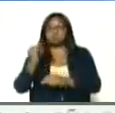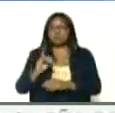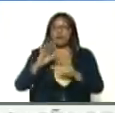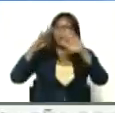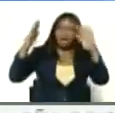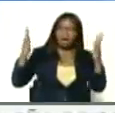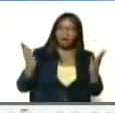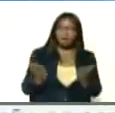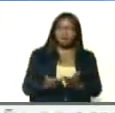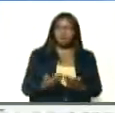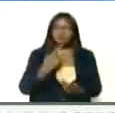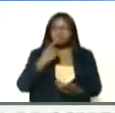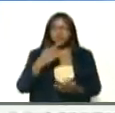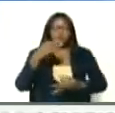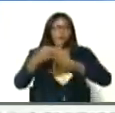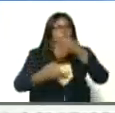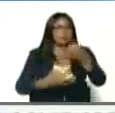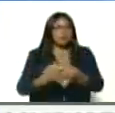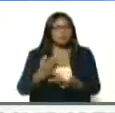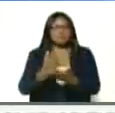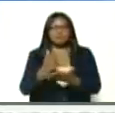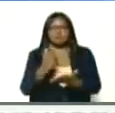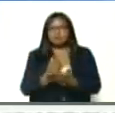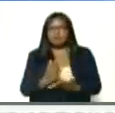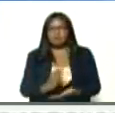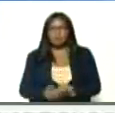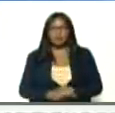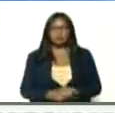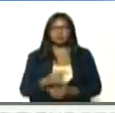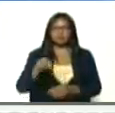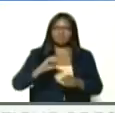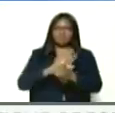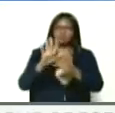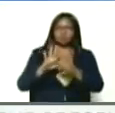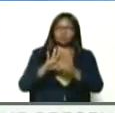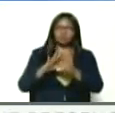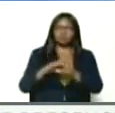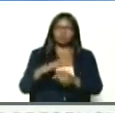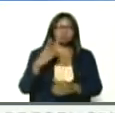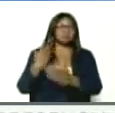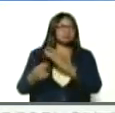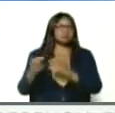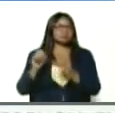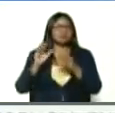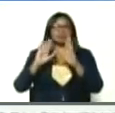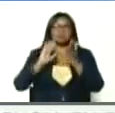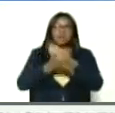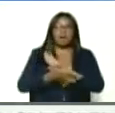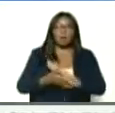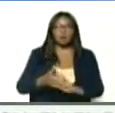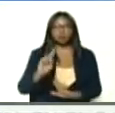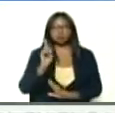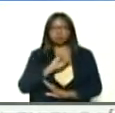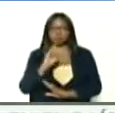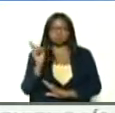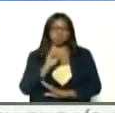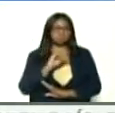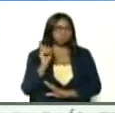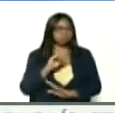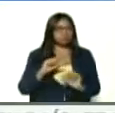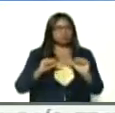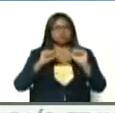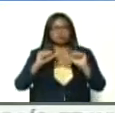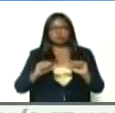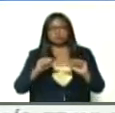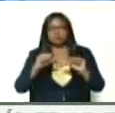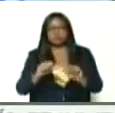porque lo dijimos y lo decimos, esta pandemia no se ha ido, no se ha acabado, no se ha ido, no se